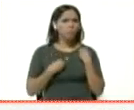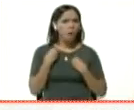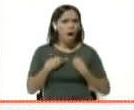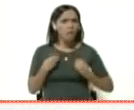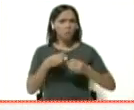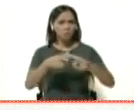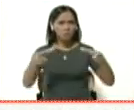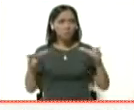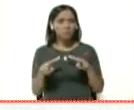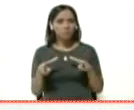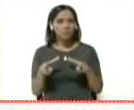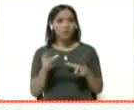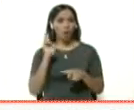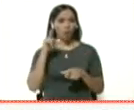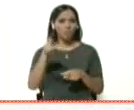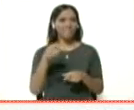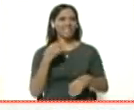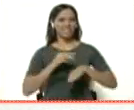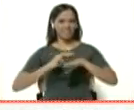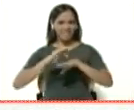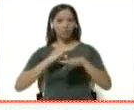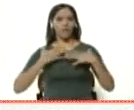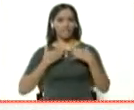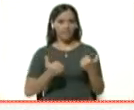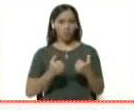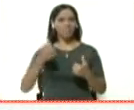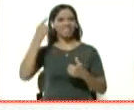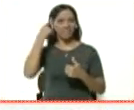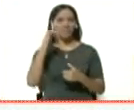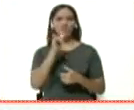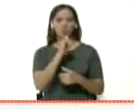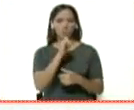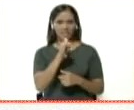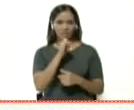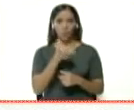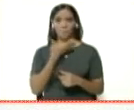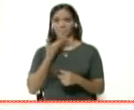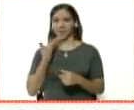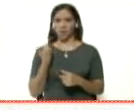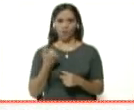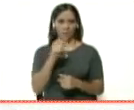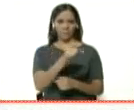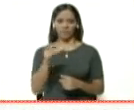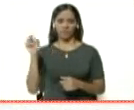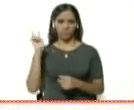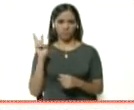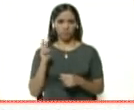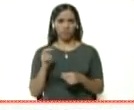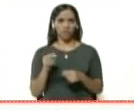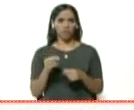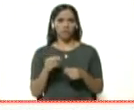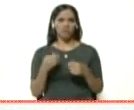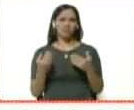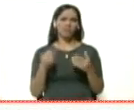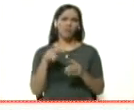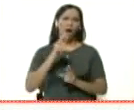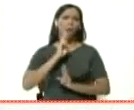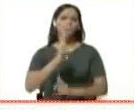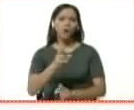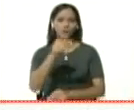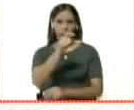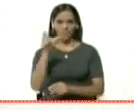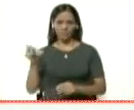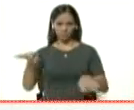esta situación. Usted, que es el Ministro de la Salud y que maneja la información mejor que nadie en Venezuela, ¿qué le diría a nuestra